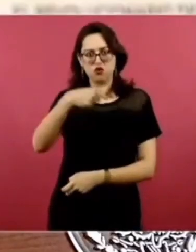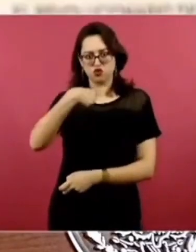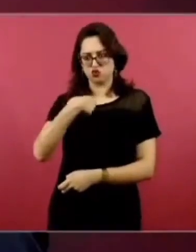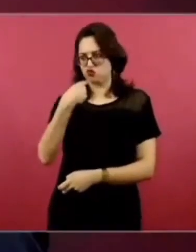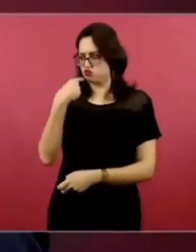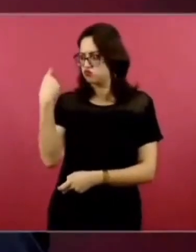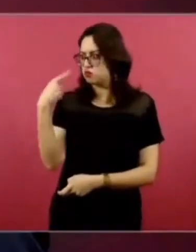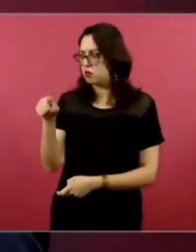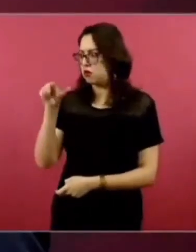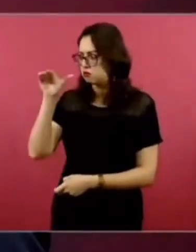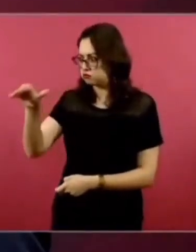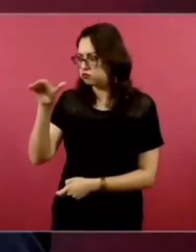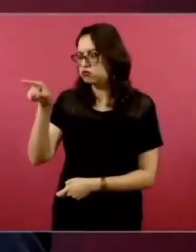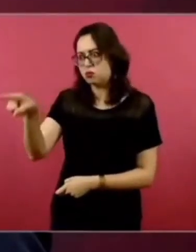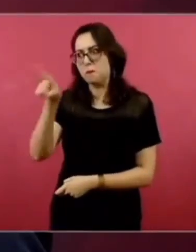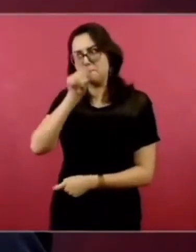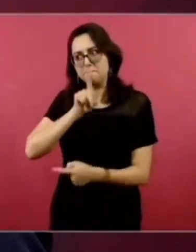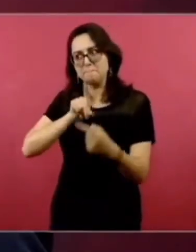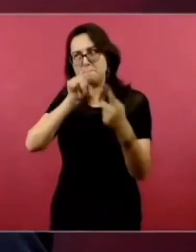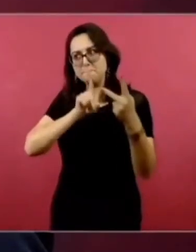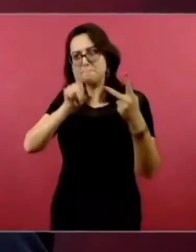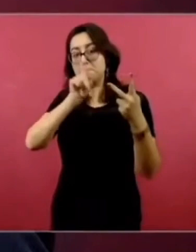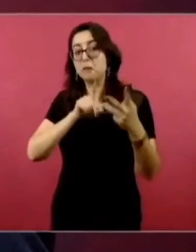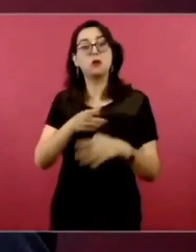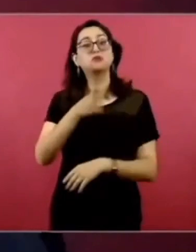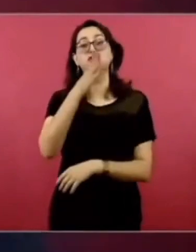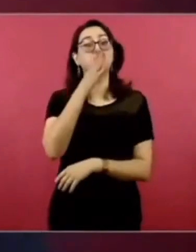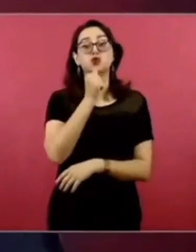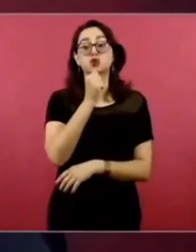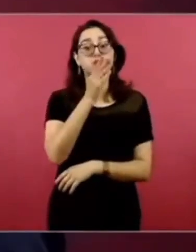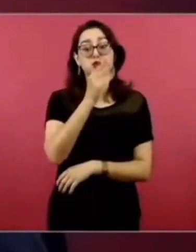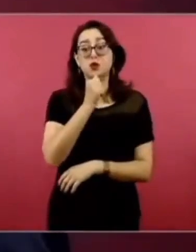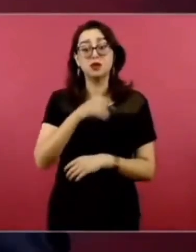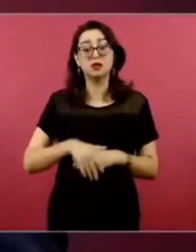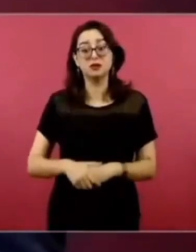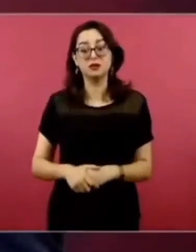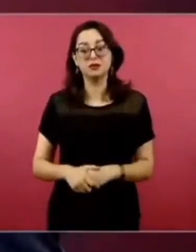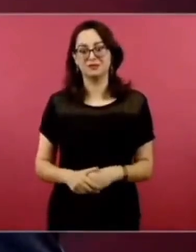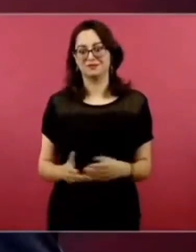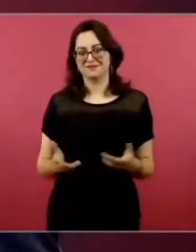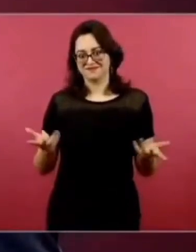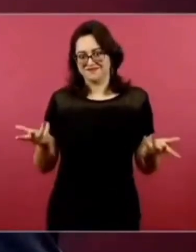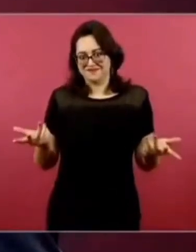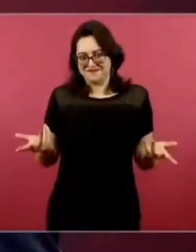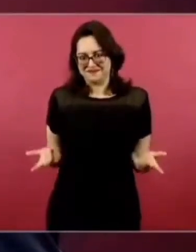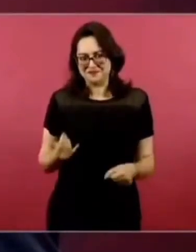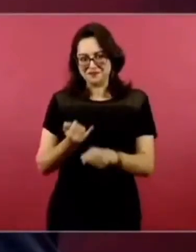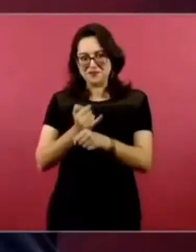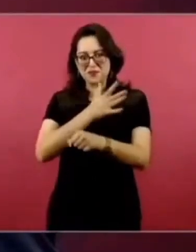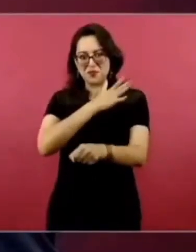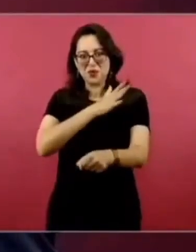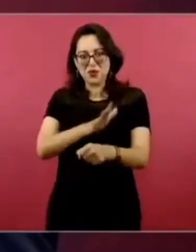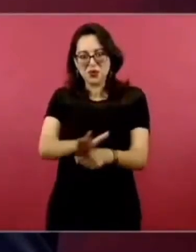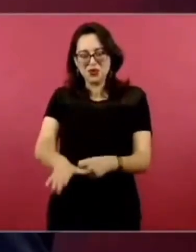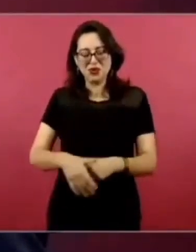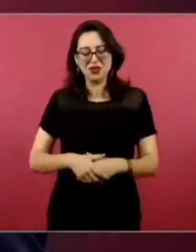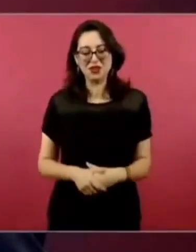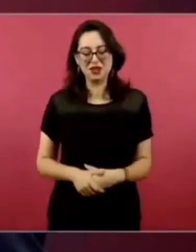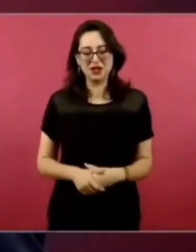o goce de